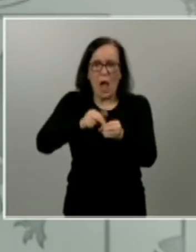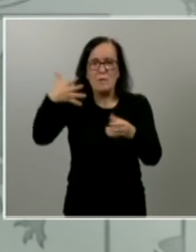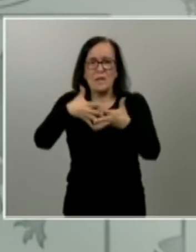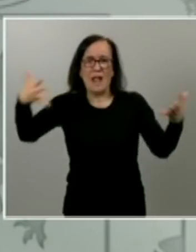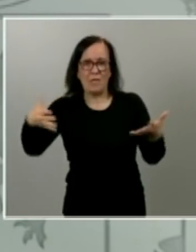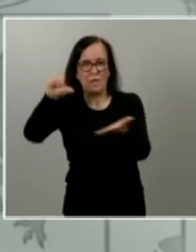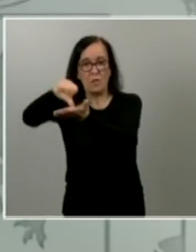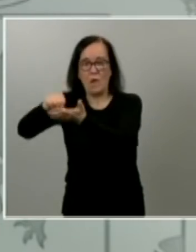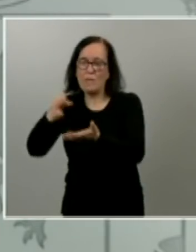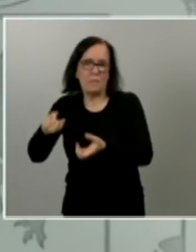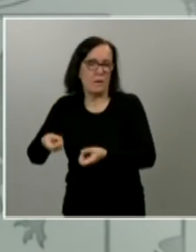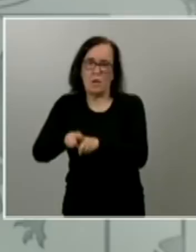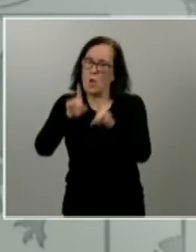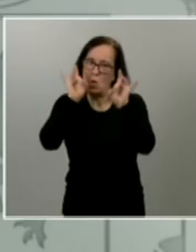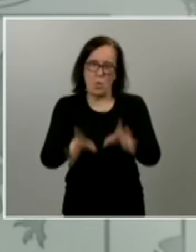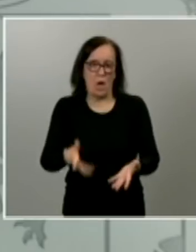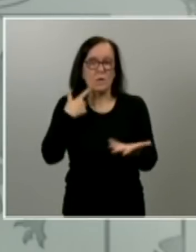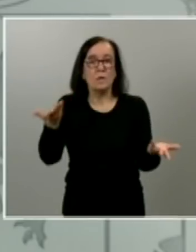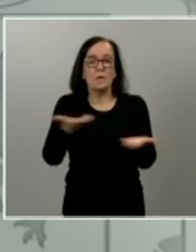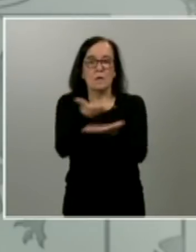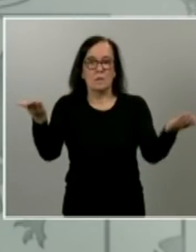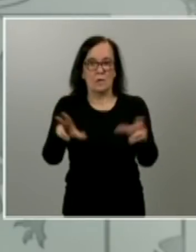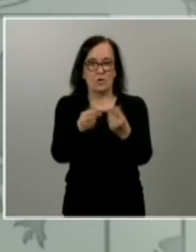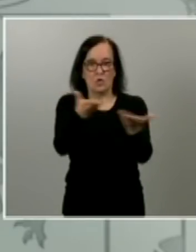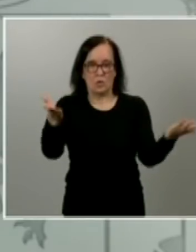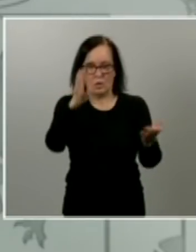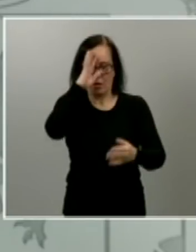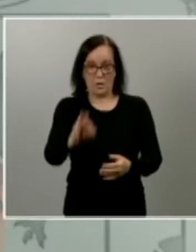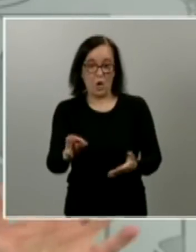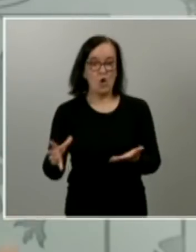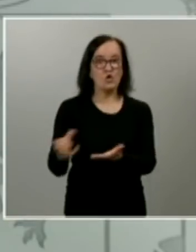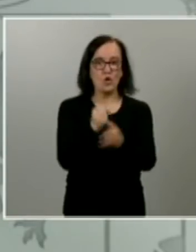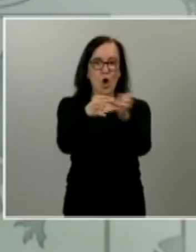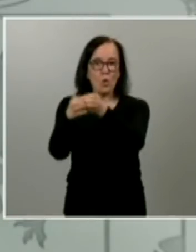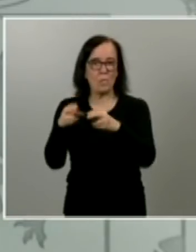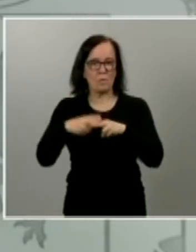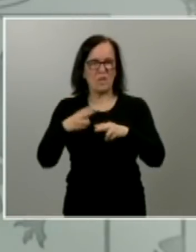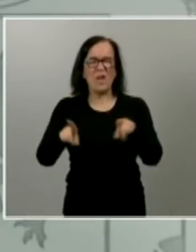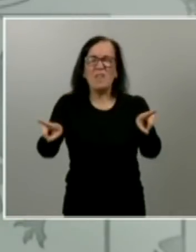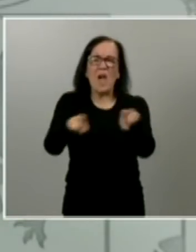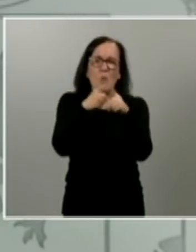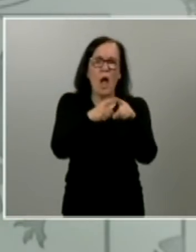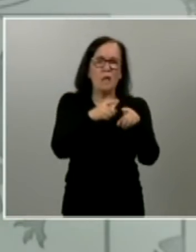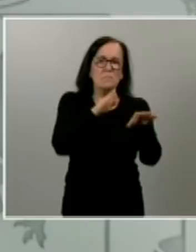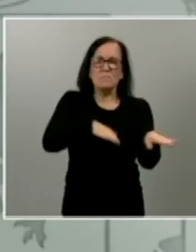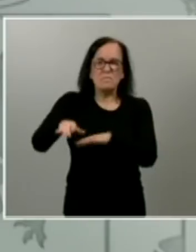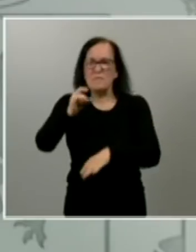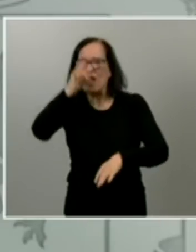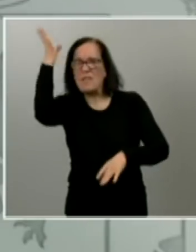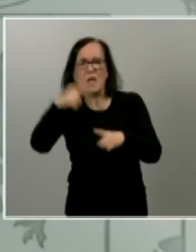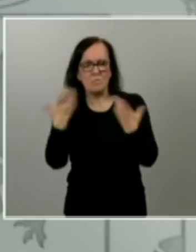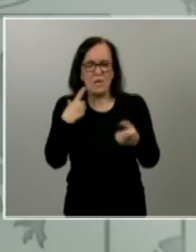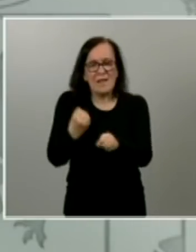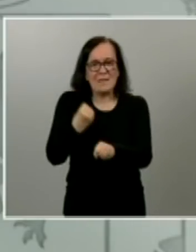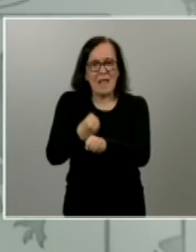trasladar a la opinión pública en una certeza y es que todos los partidos políticos con independencia de su ideología vamos a trabajar en unos pactos de la